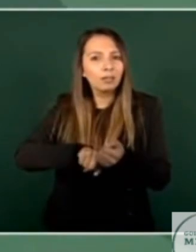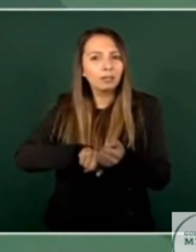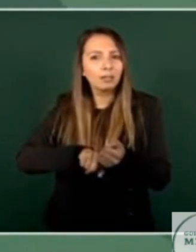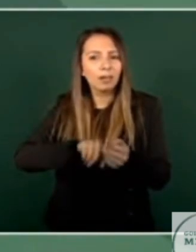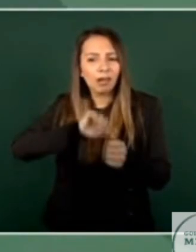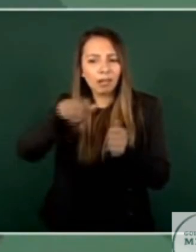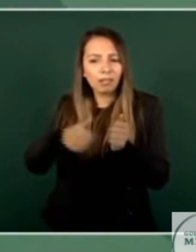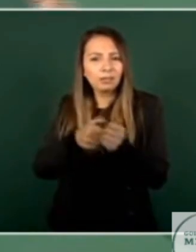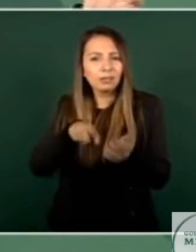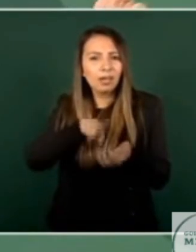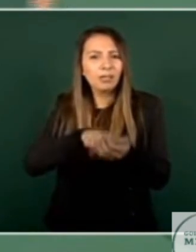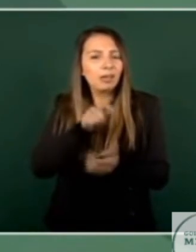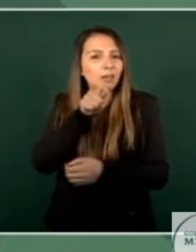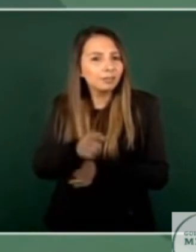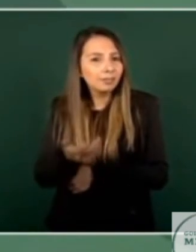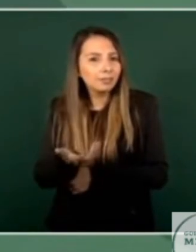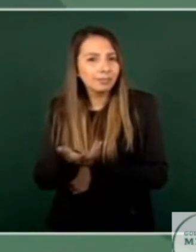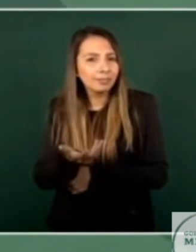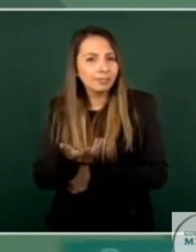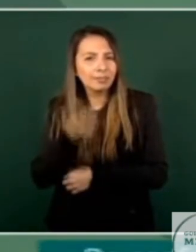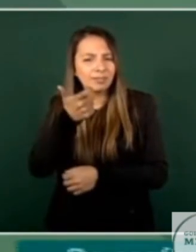como está el financiamiento